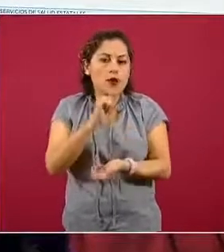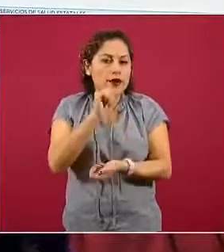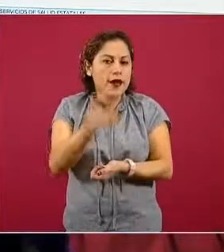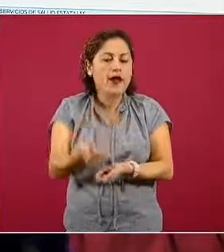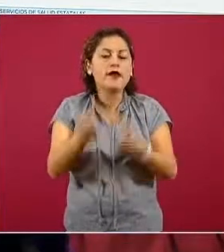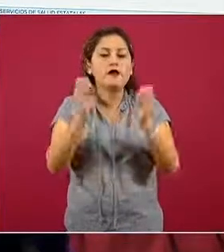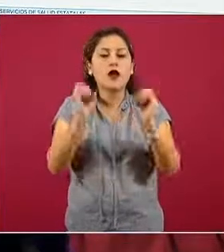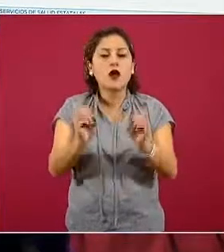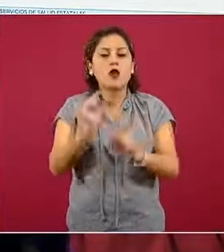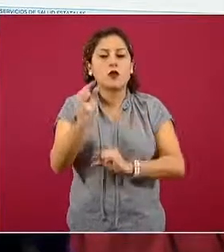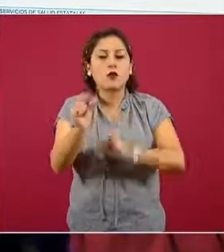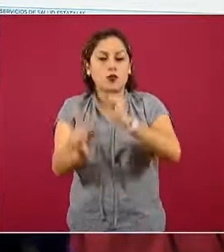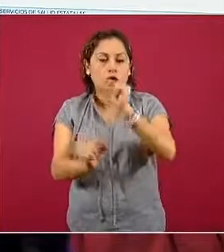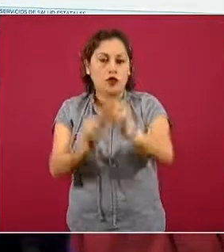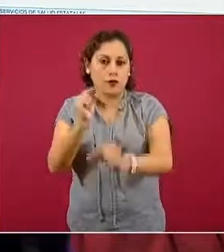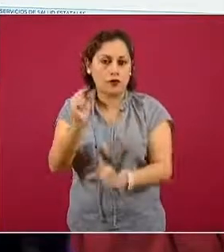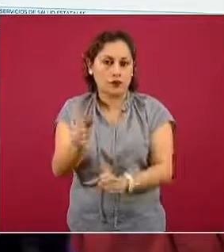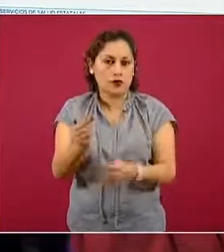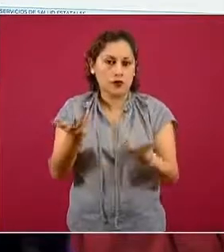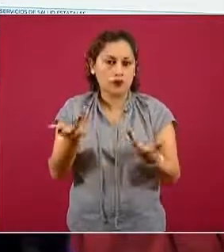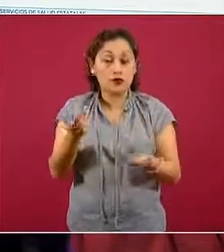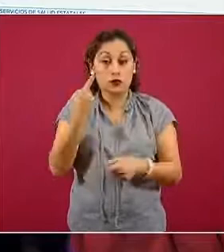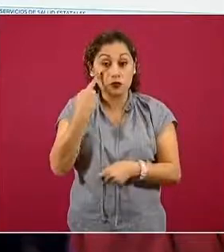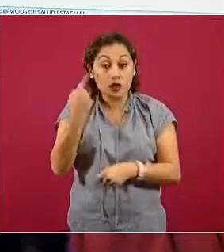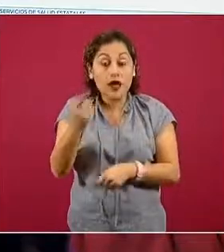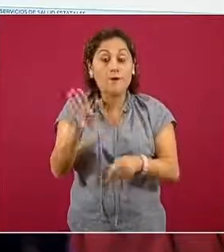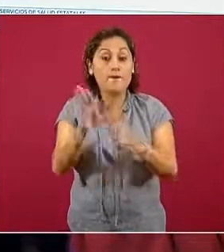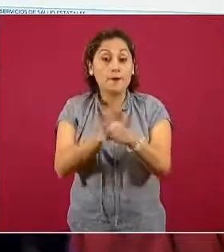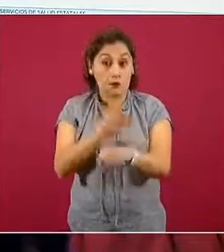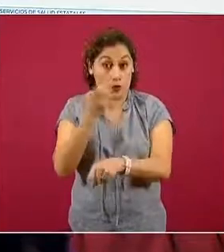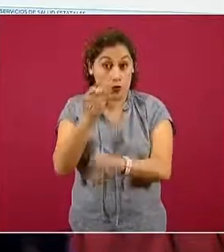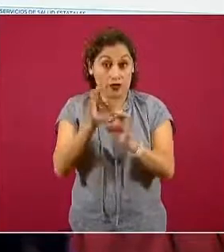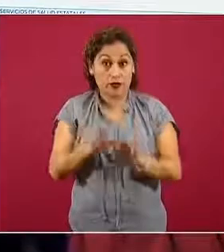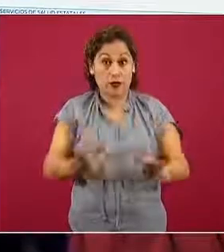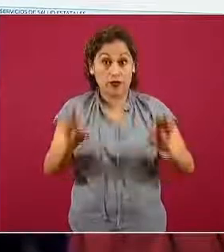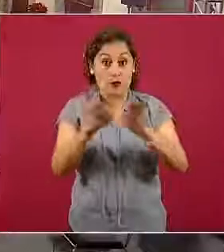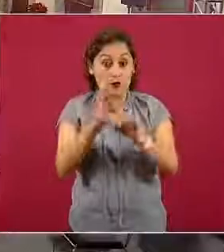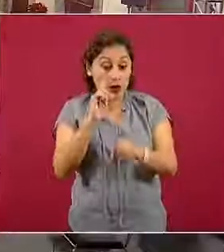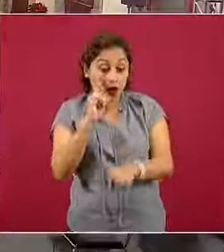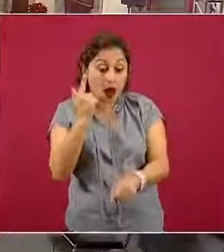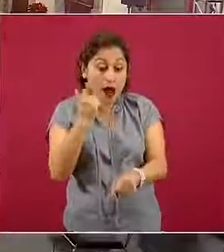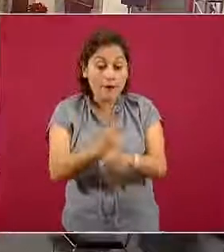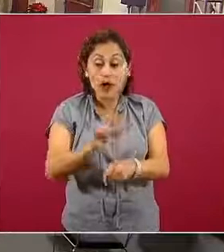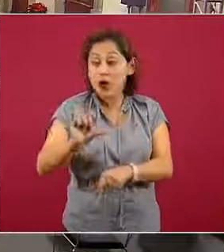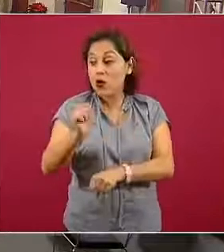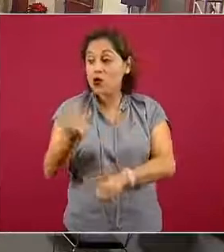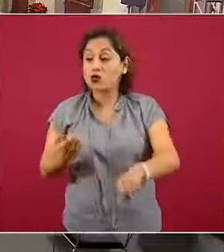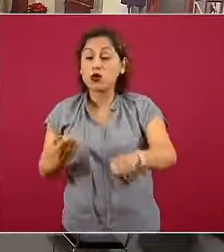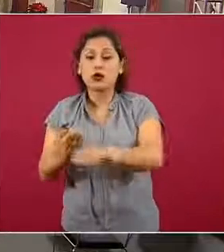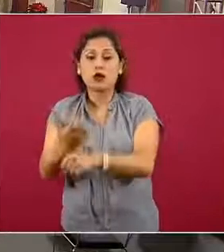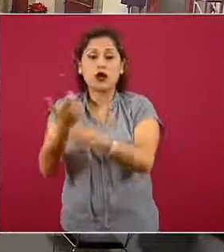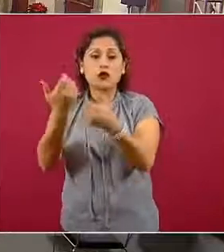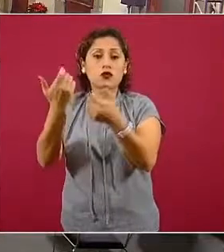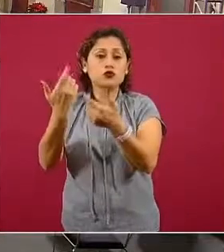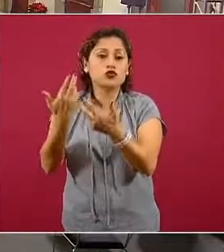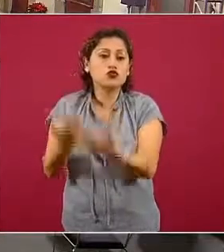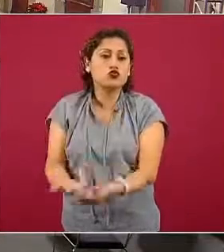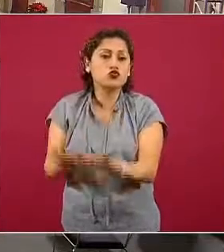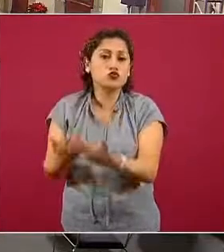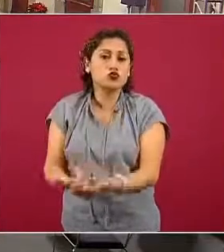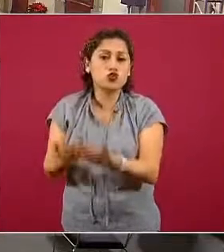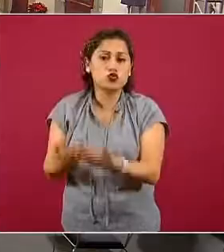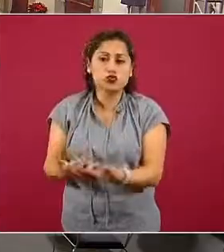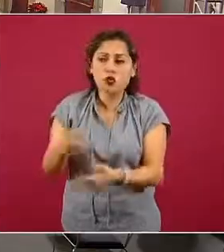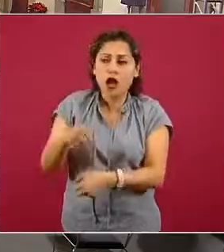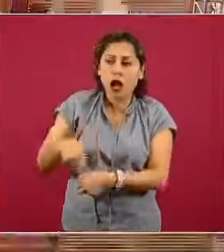tendencias descendentes en la ocupación. Por eso la importancia de apoyar a las entidades que están teniendo, en todo caso,